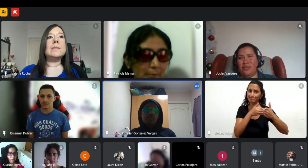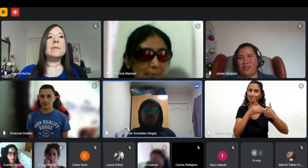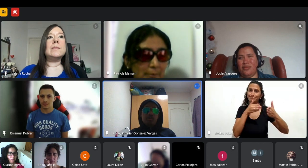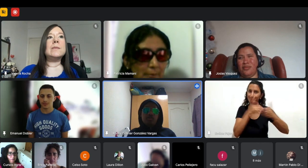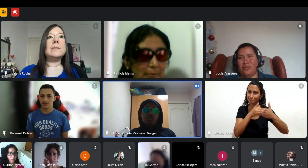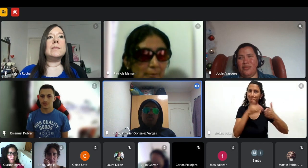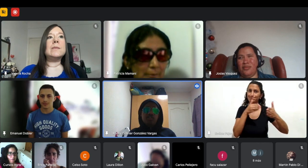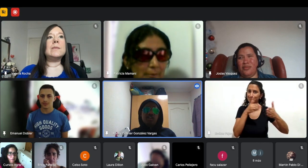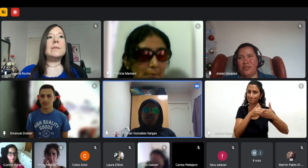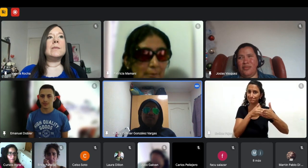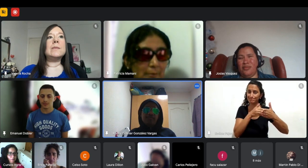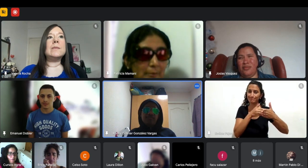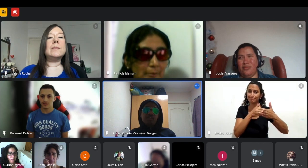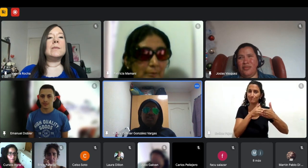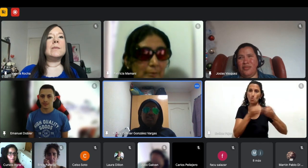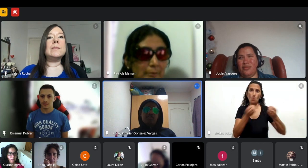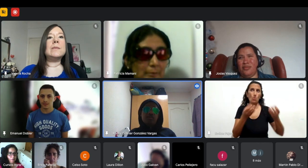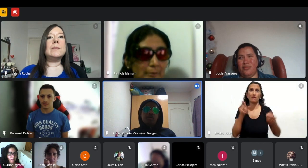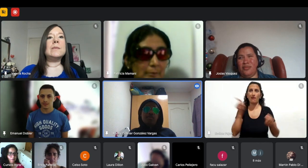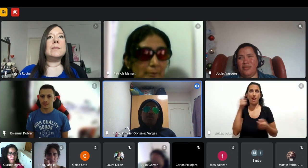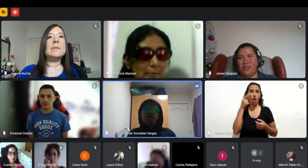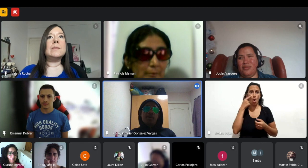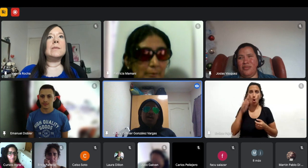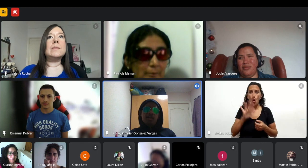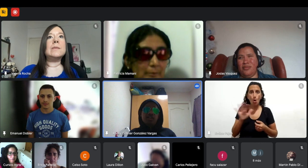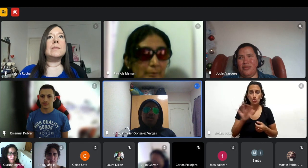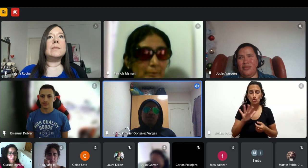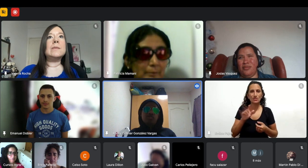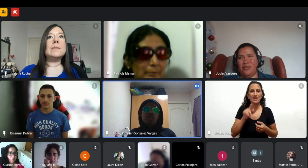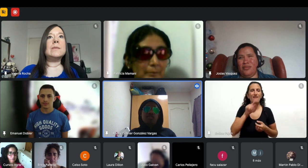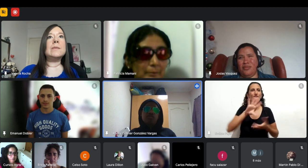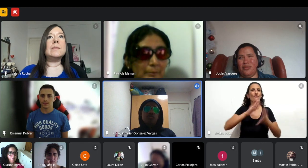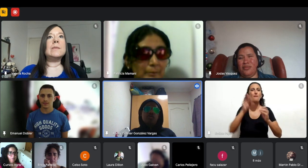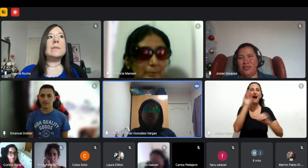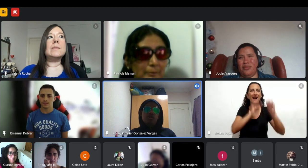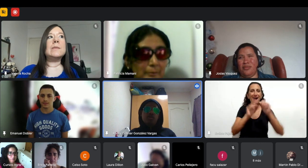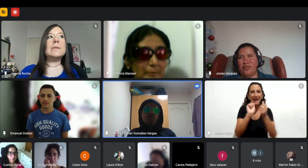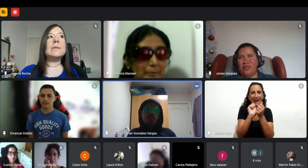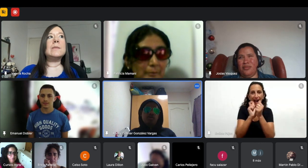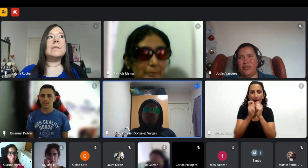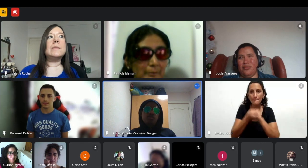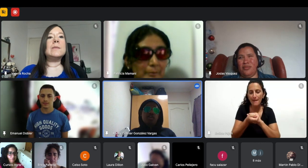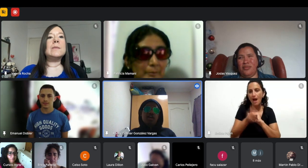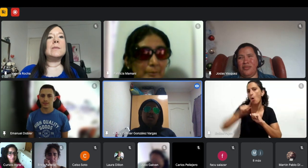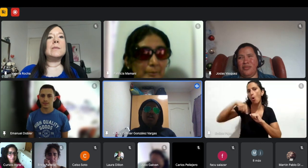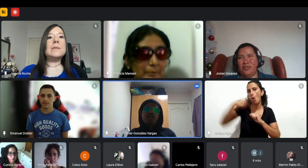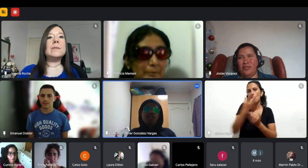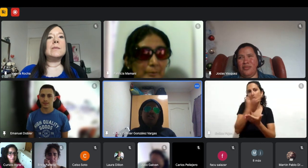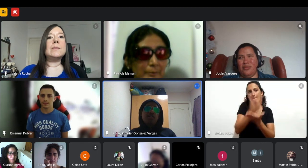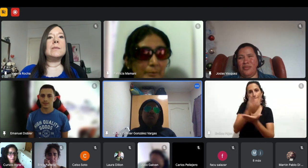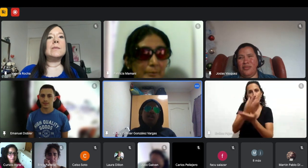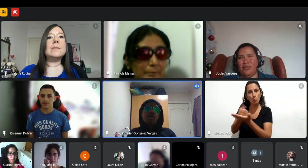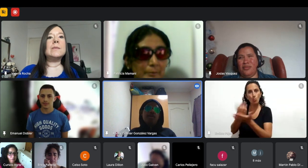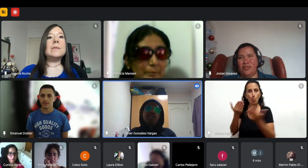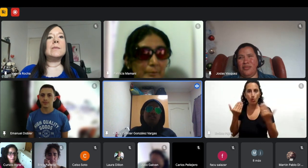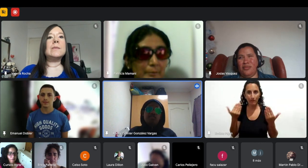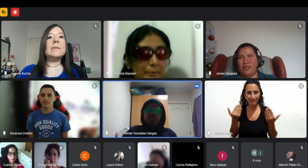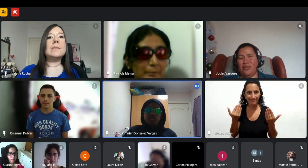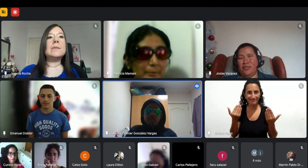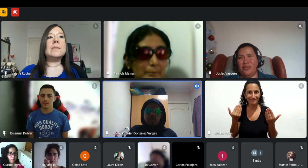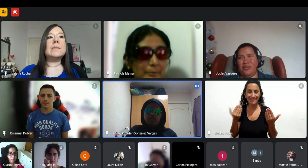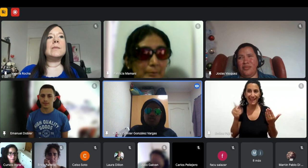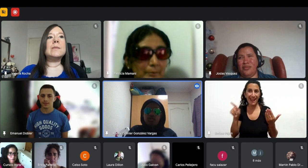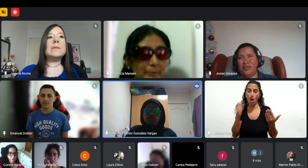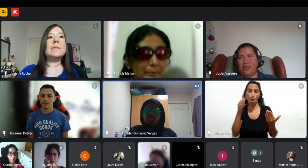porque porque no conocía que se podía programar en visual estudio o sea para mí era